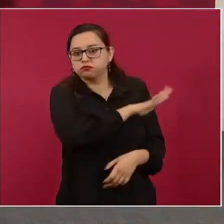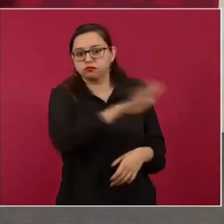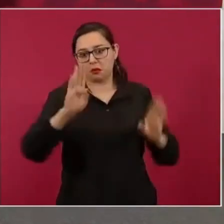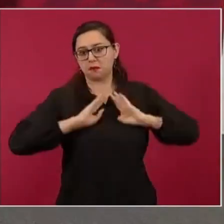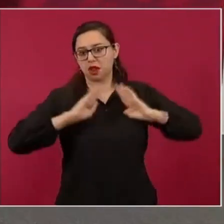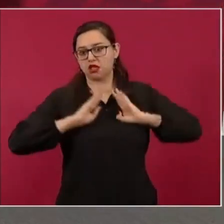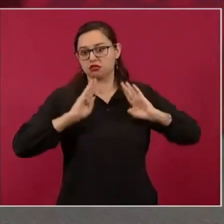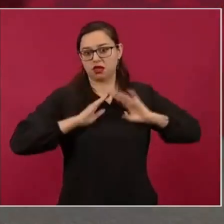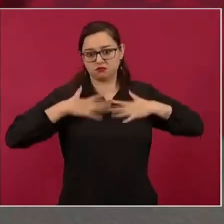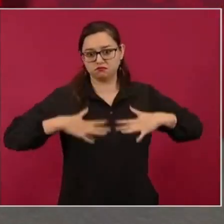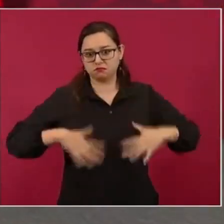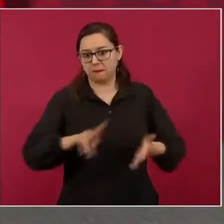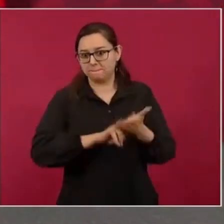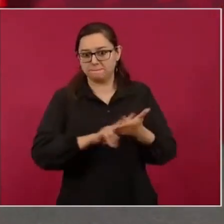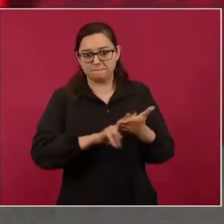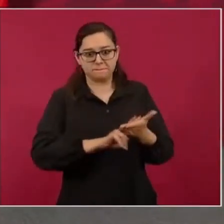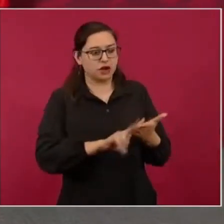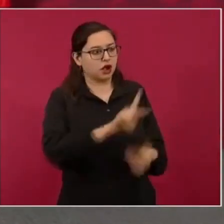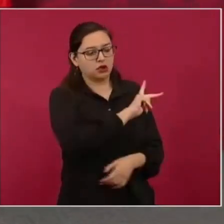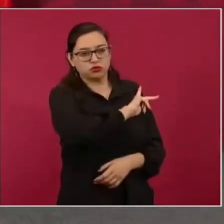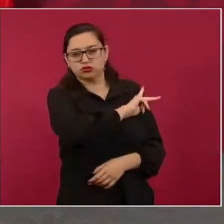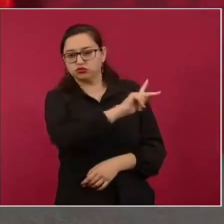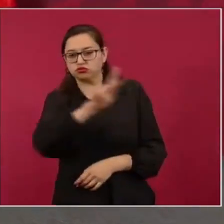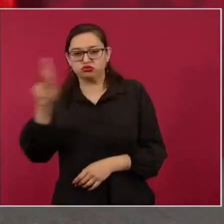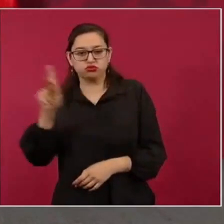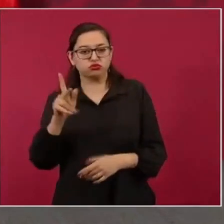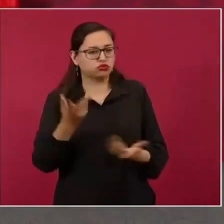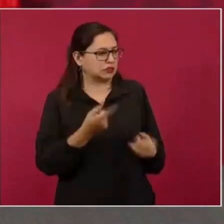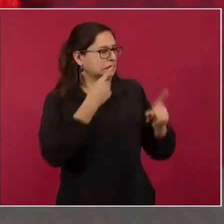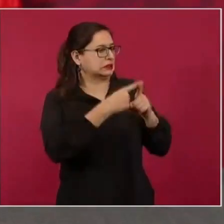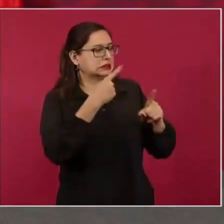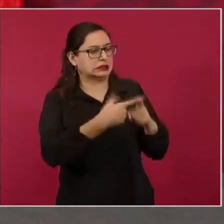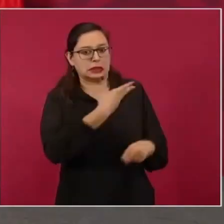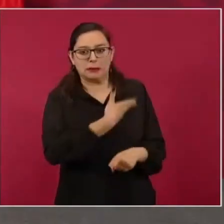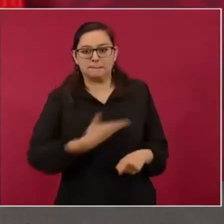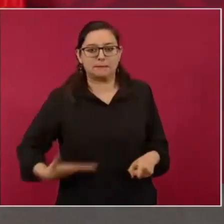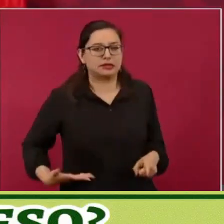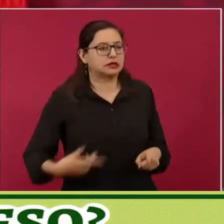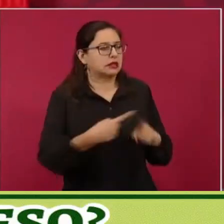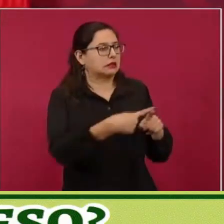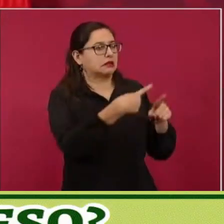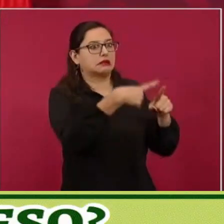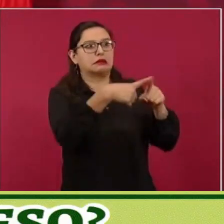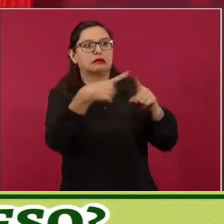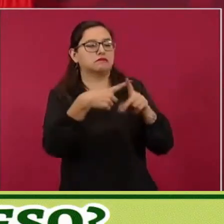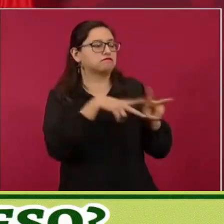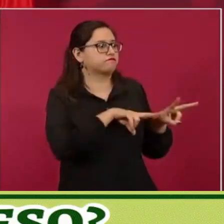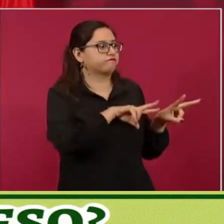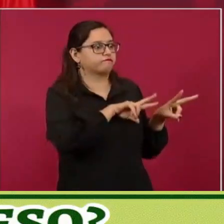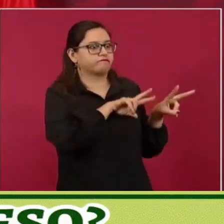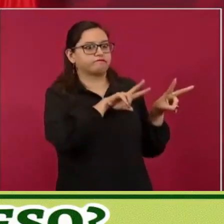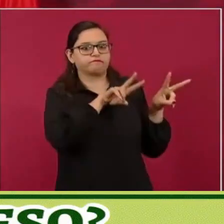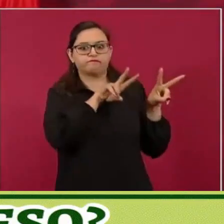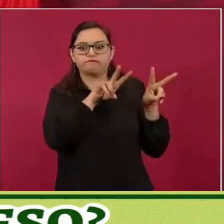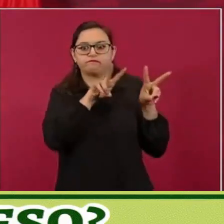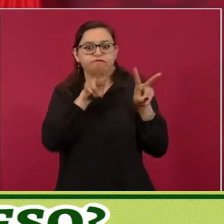todos estaban vestidos de verde y como el secretario de la